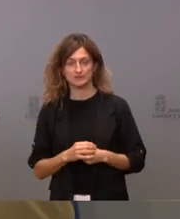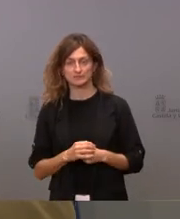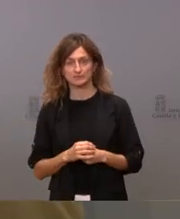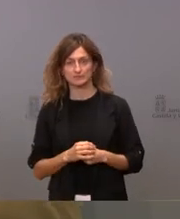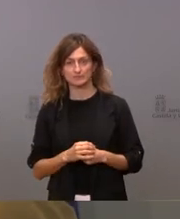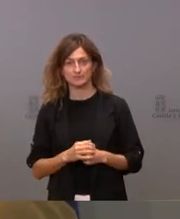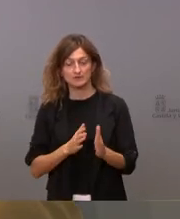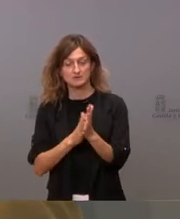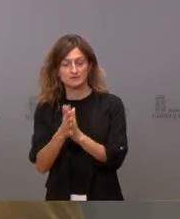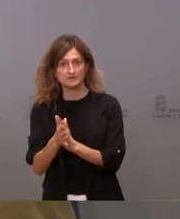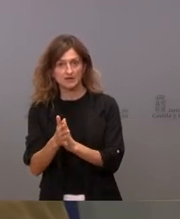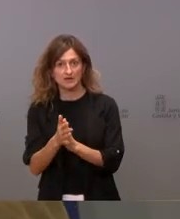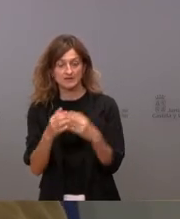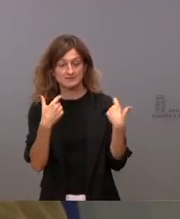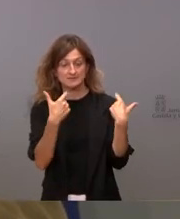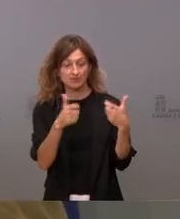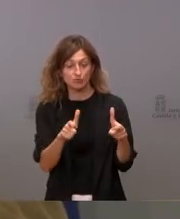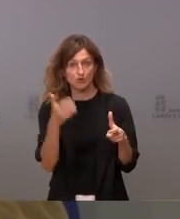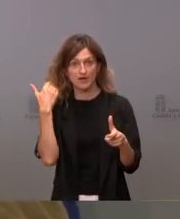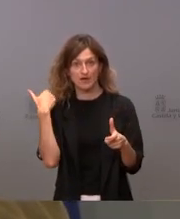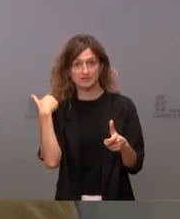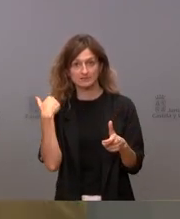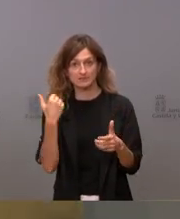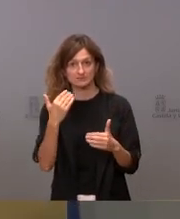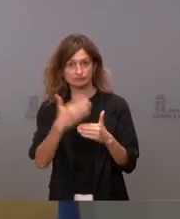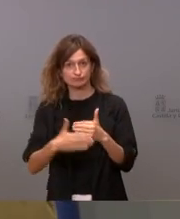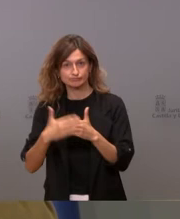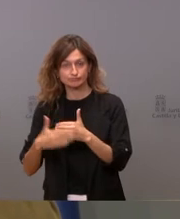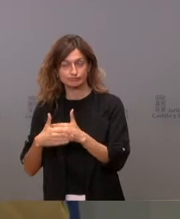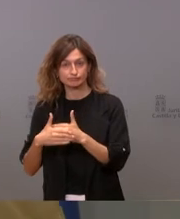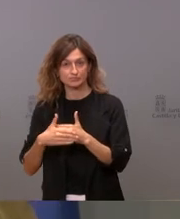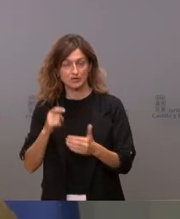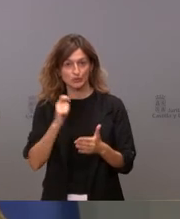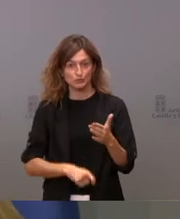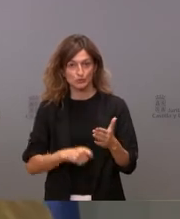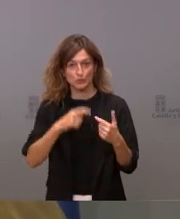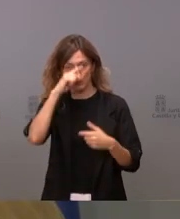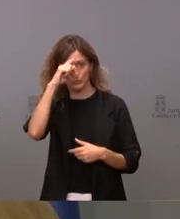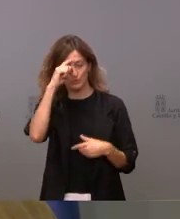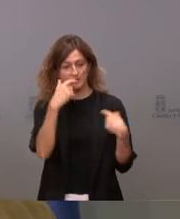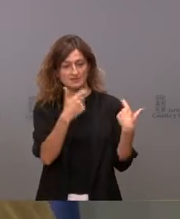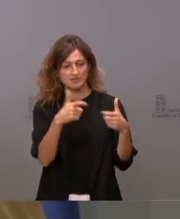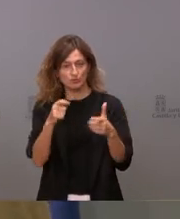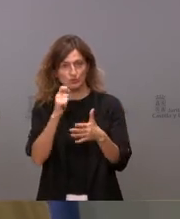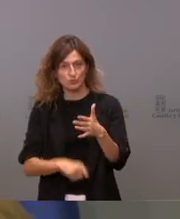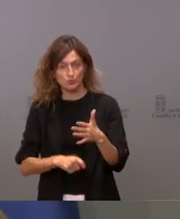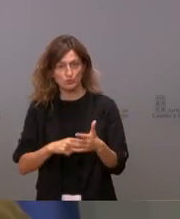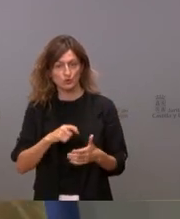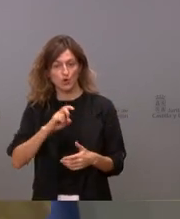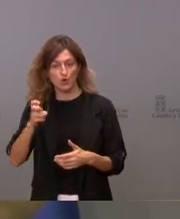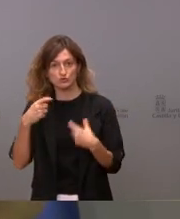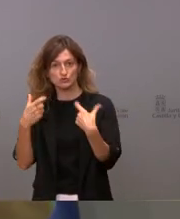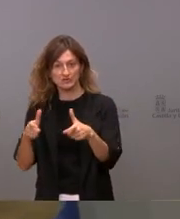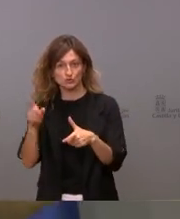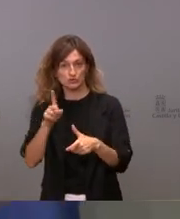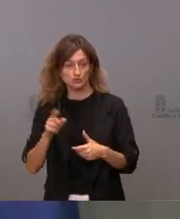Se trata de proteger a sectores que han sido duramente castigados. En el caso de la cultura hay sectores que han sido duramente castigados, sectores que no. Es decir,